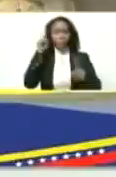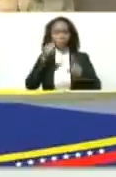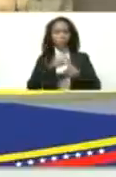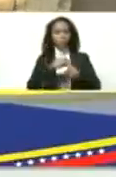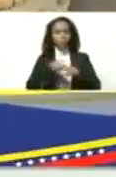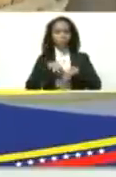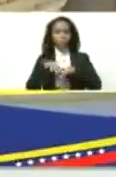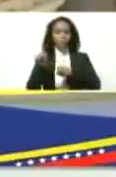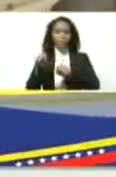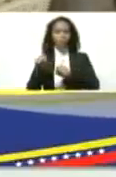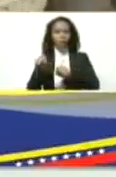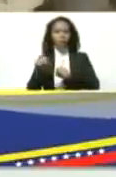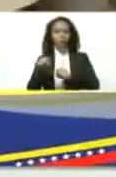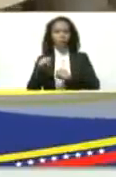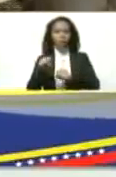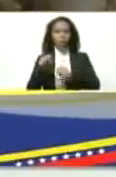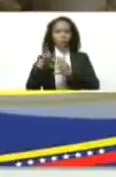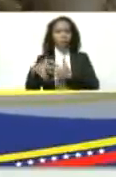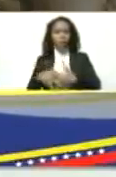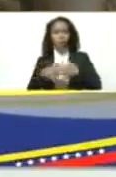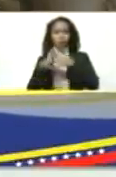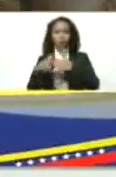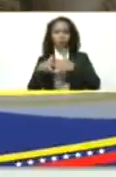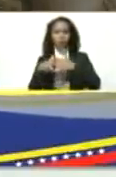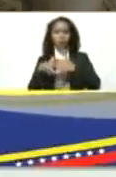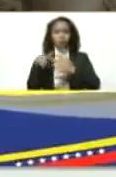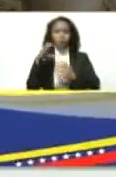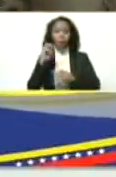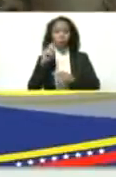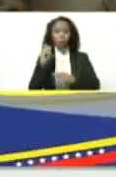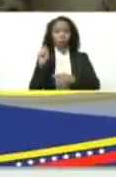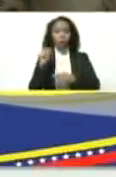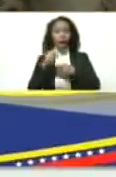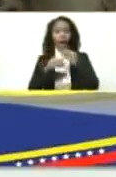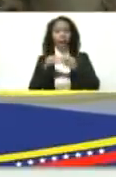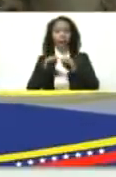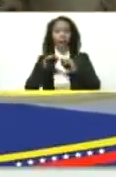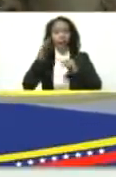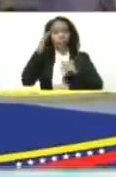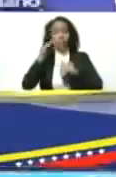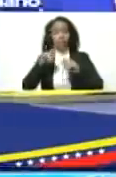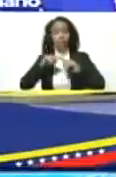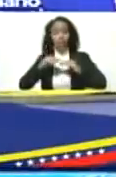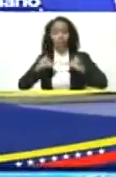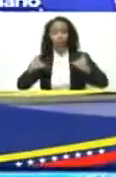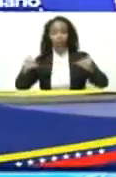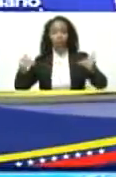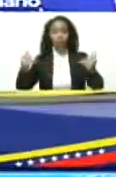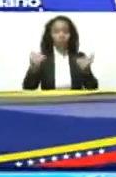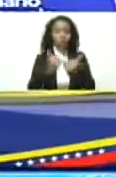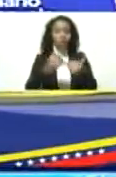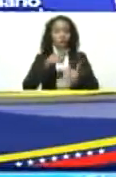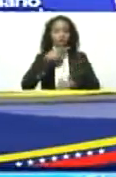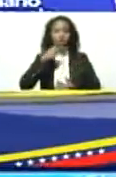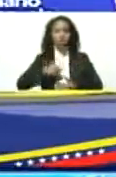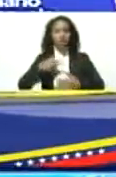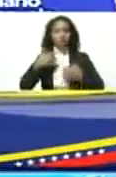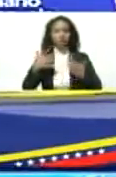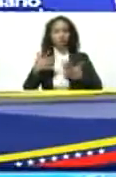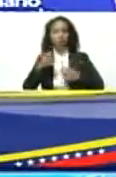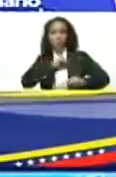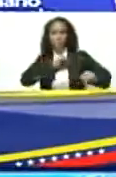imperio norteamericano y de la OTAN era rodearla militarmente. Y Rusia ha